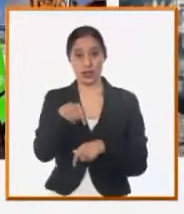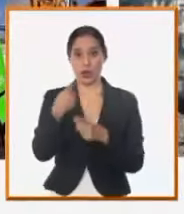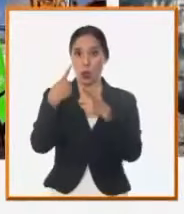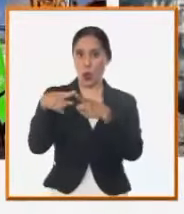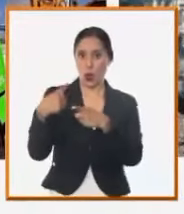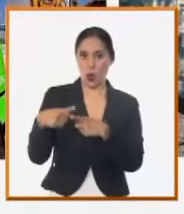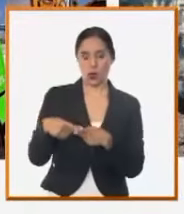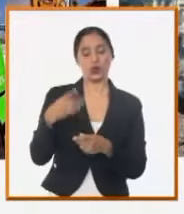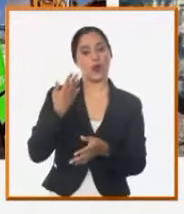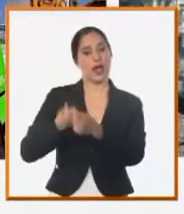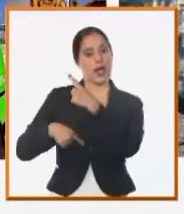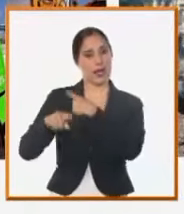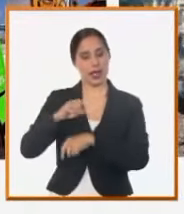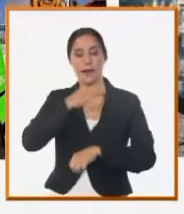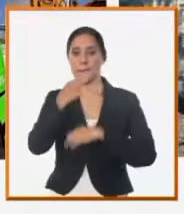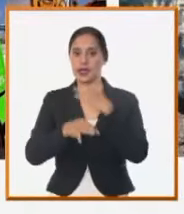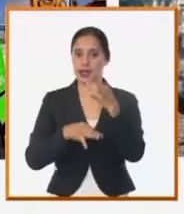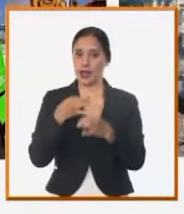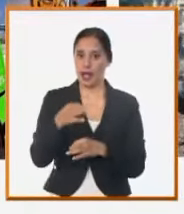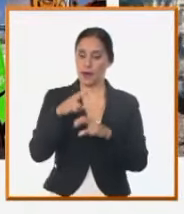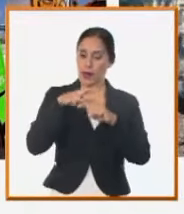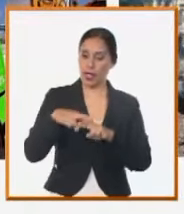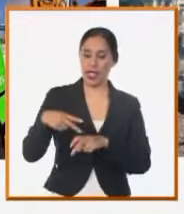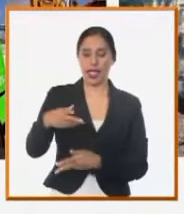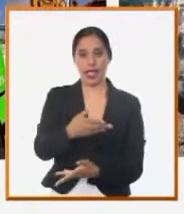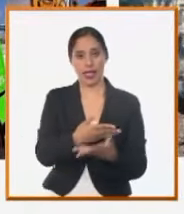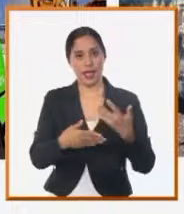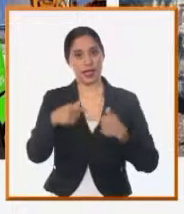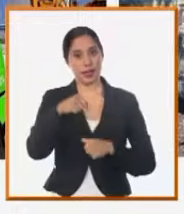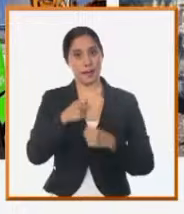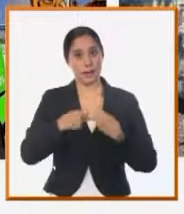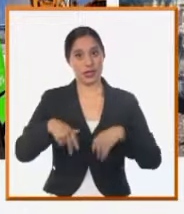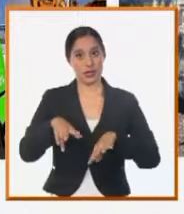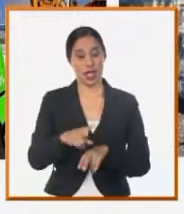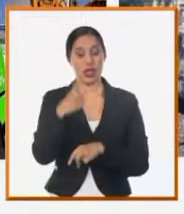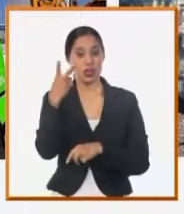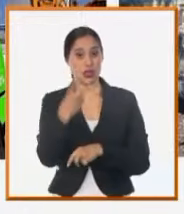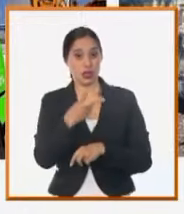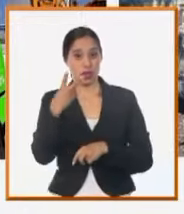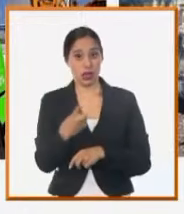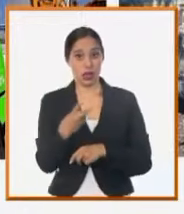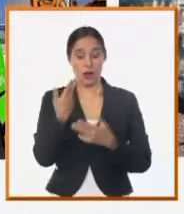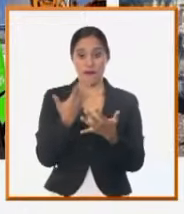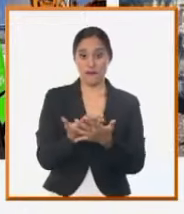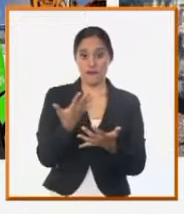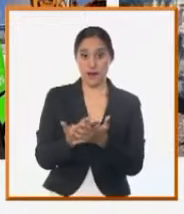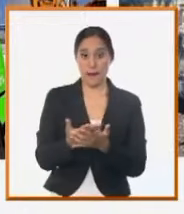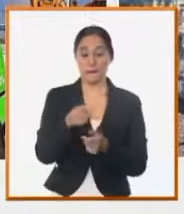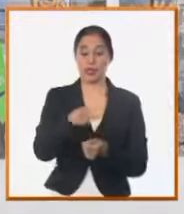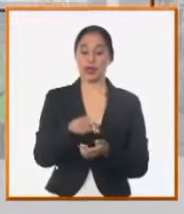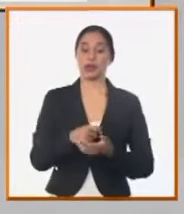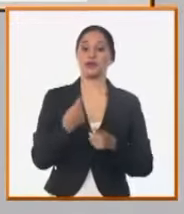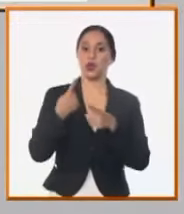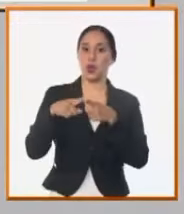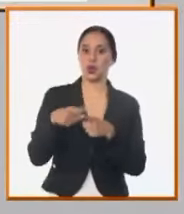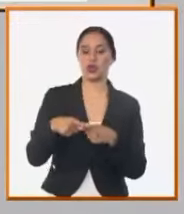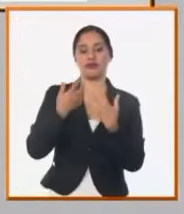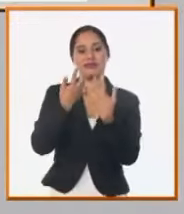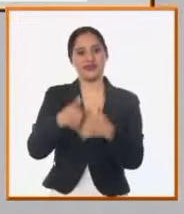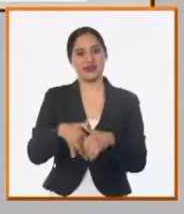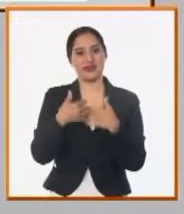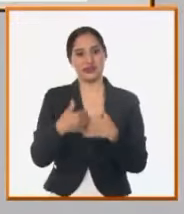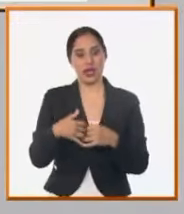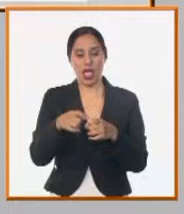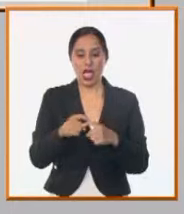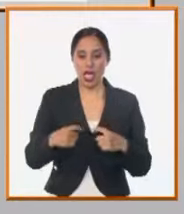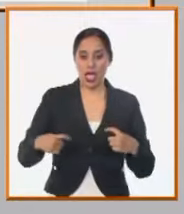ayer le explicamos a la mesa redonda que ya en dos fábricas de sistemas de recursos hidráulicos en Ciego Plá se fabrican los cohearines de tono